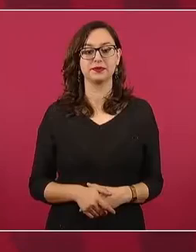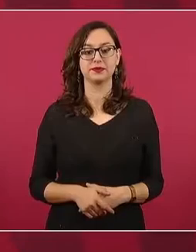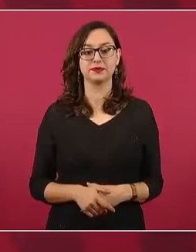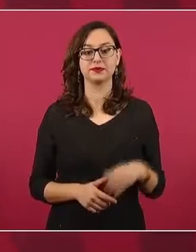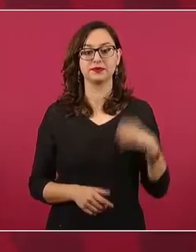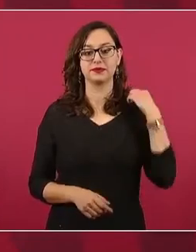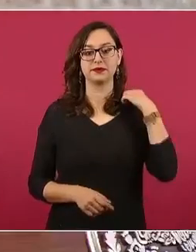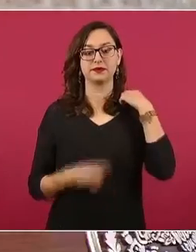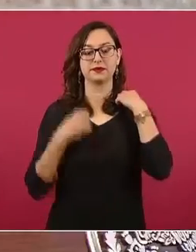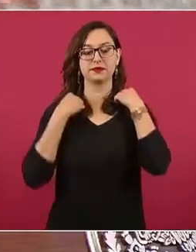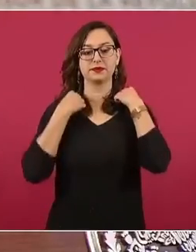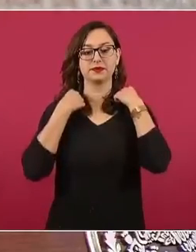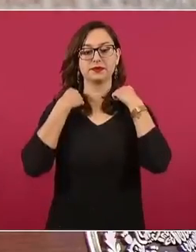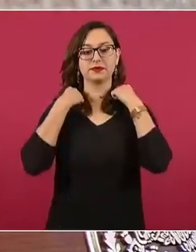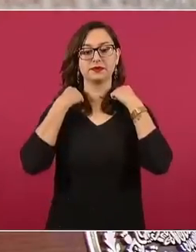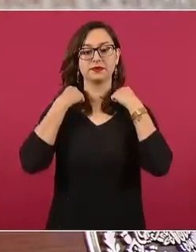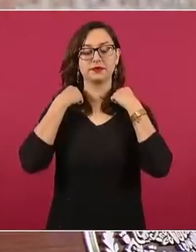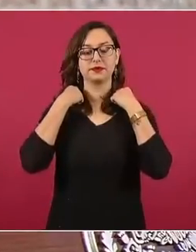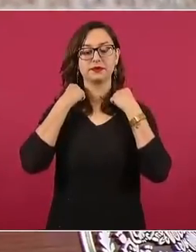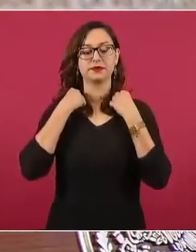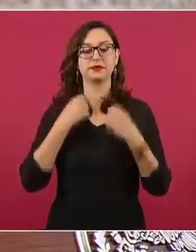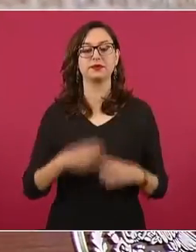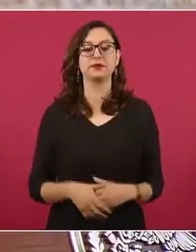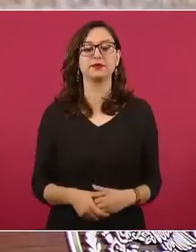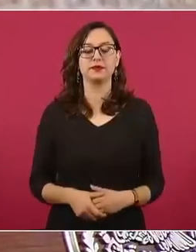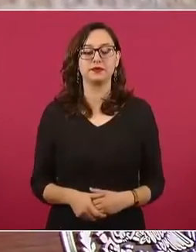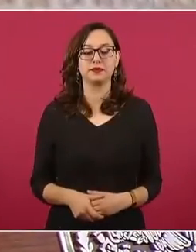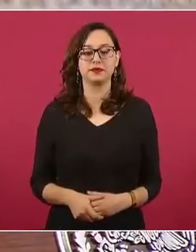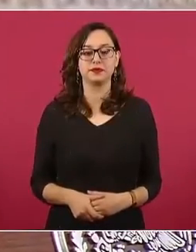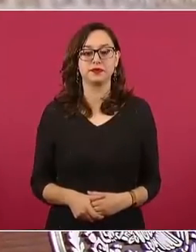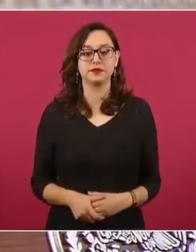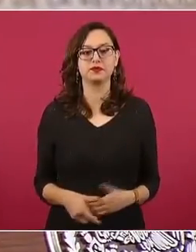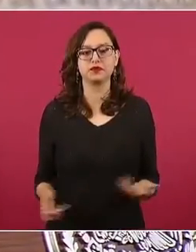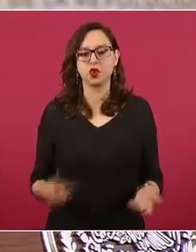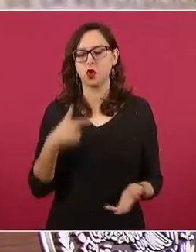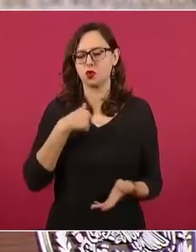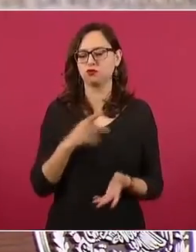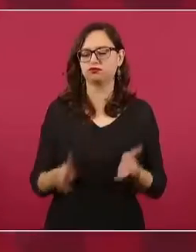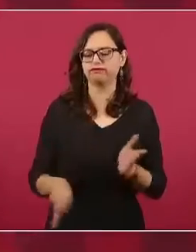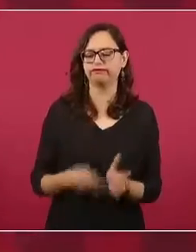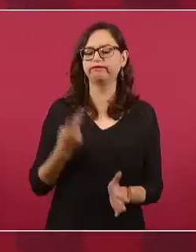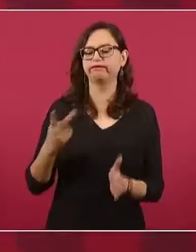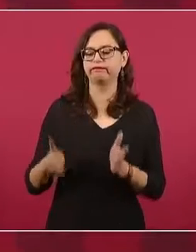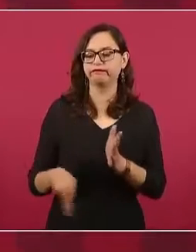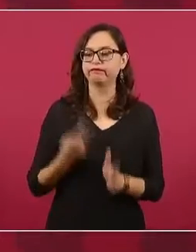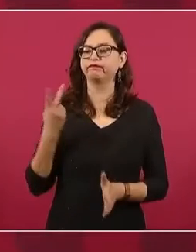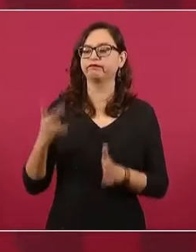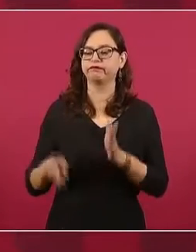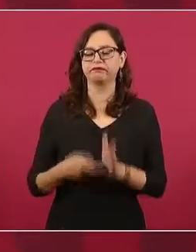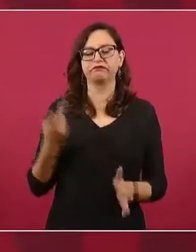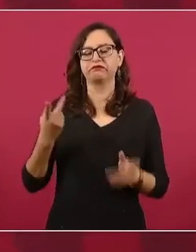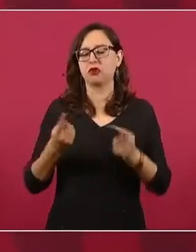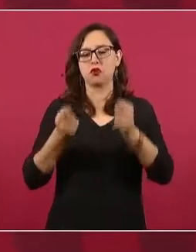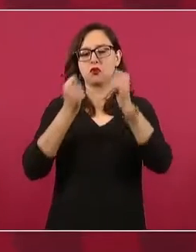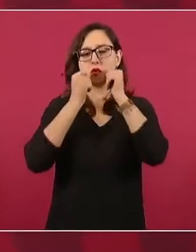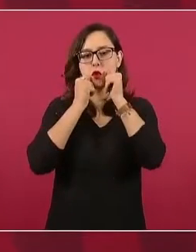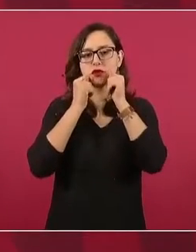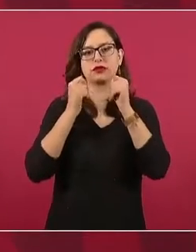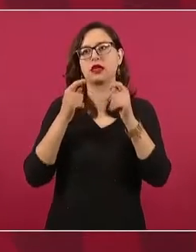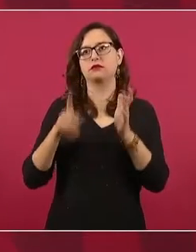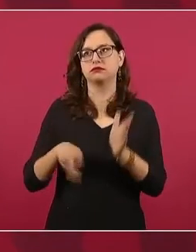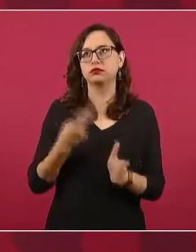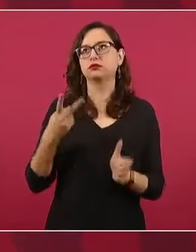y lo voy a estar repitiendo, aunque parezca disco rayado, y voy a poner un ejemplo.